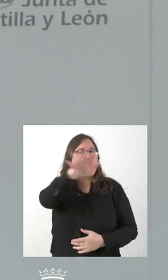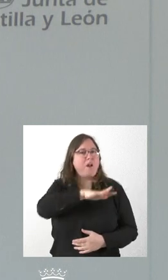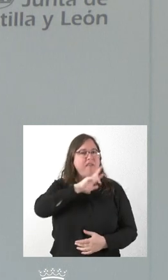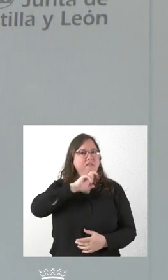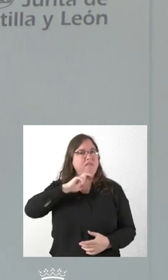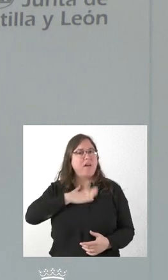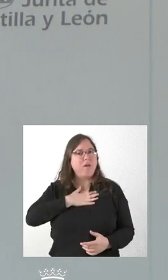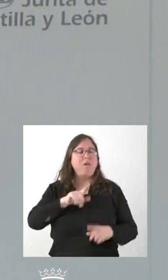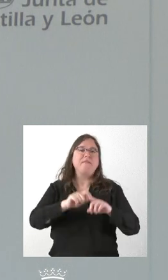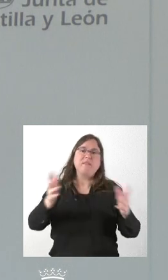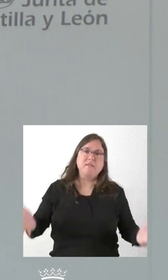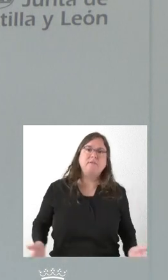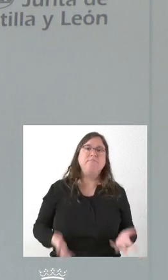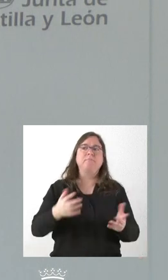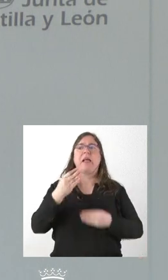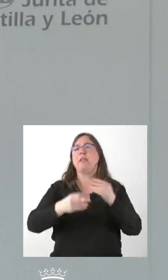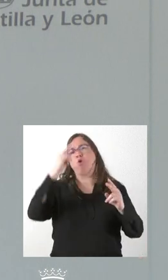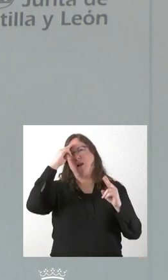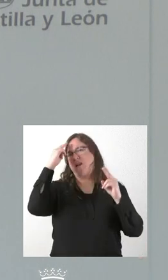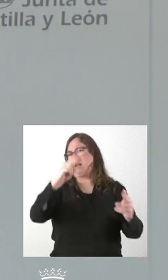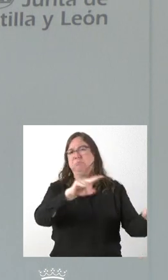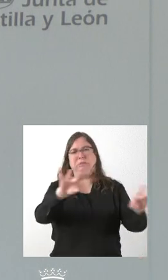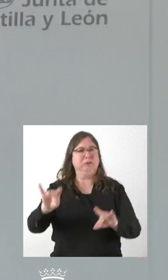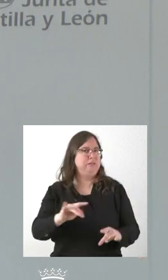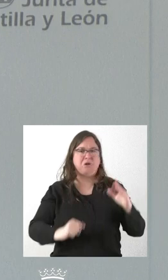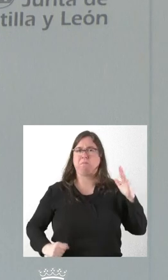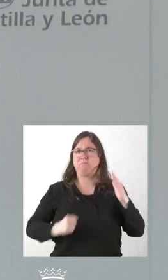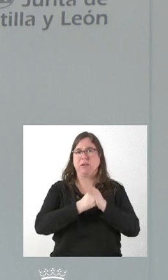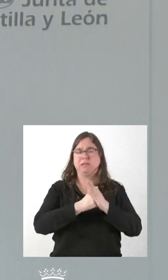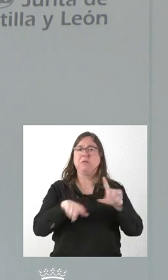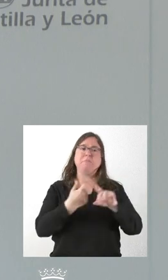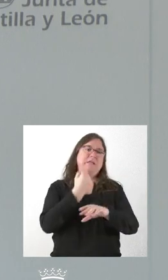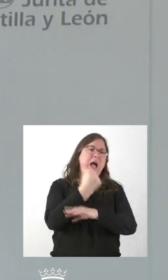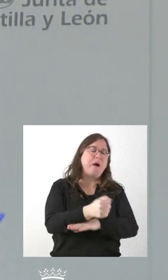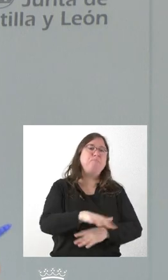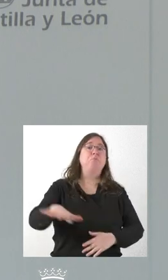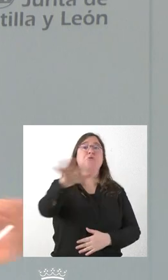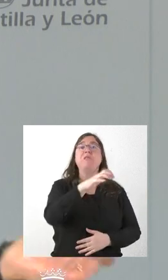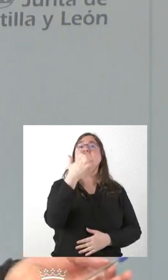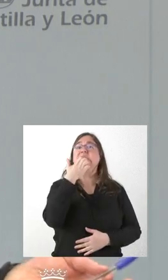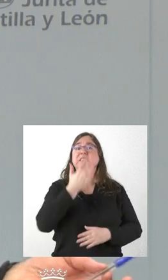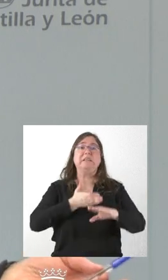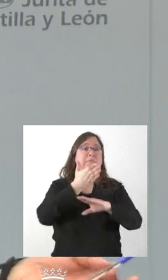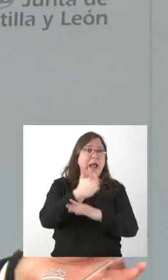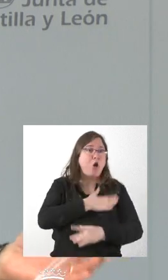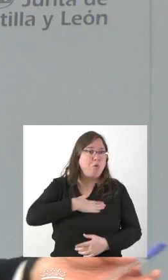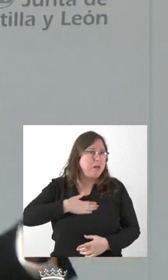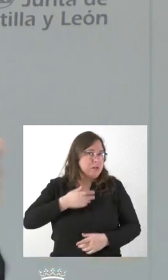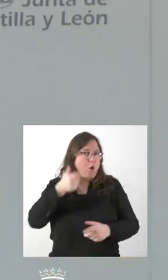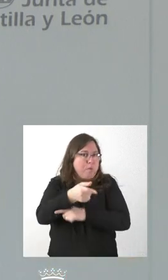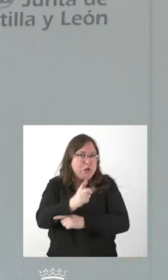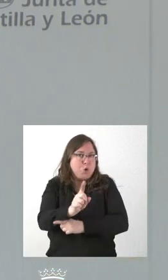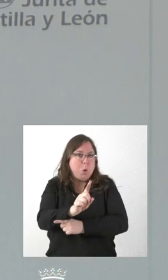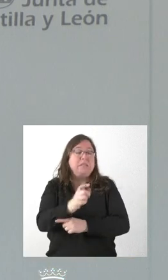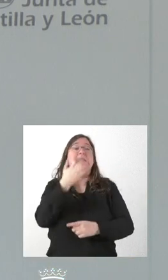marcha y lo hacemos siempre desde el máximo respeto al territorio, desde el máximo apoyo a toda la zona. Quien no quiera ir no es obligatorio que vaya, quien